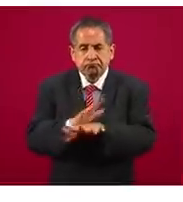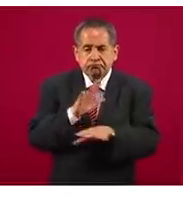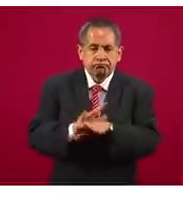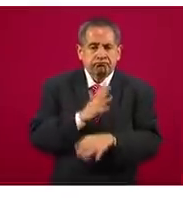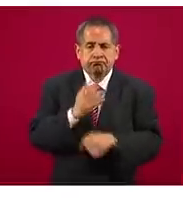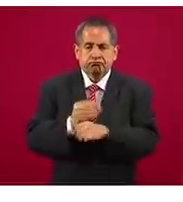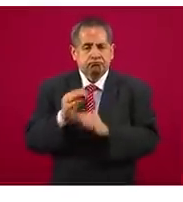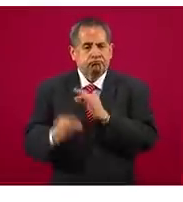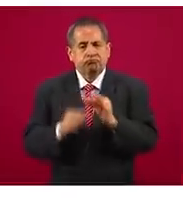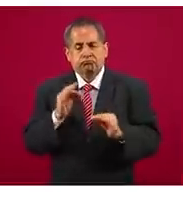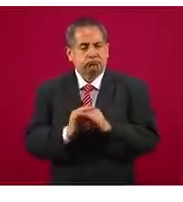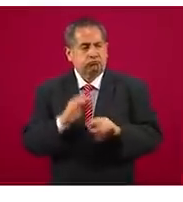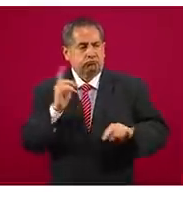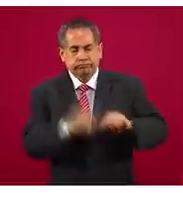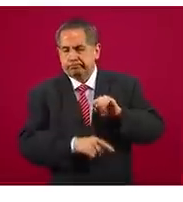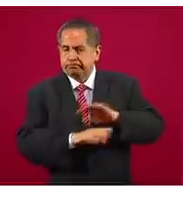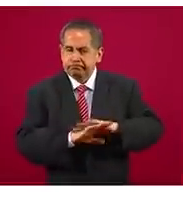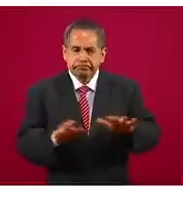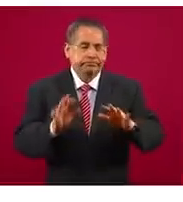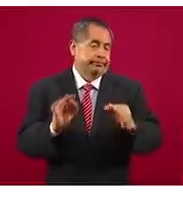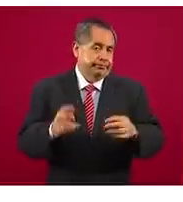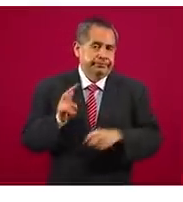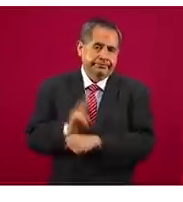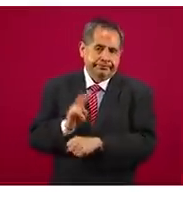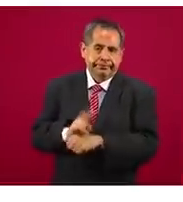utilizar esas tomas clandestinas,